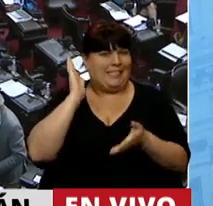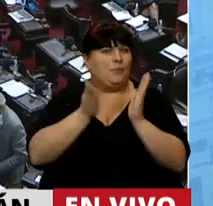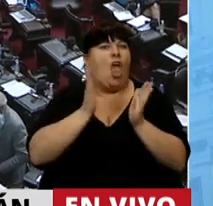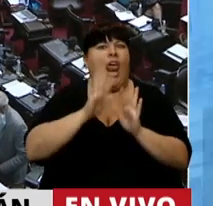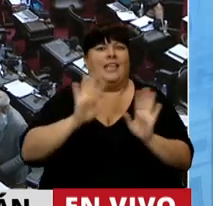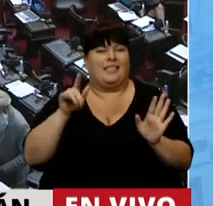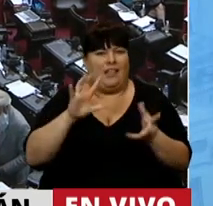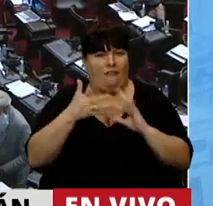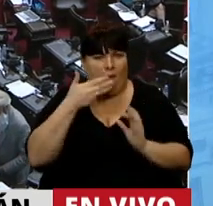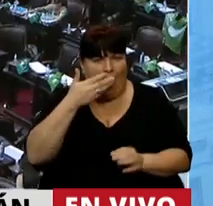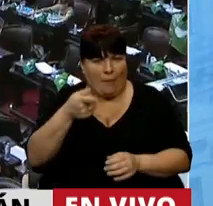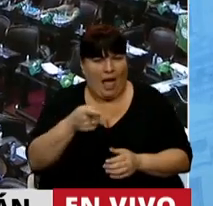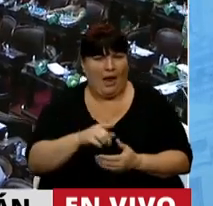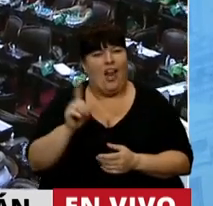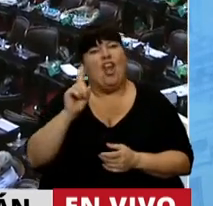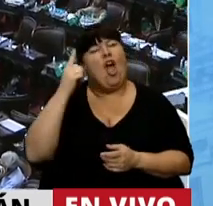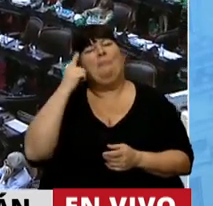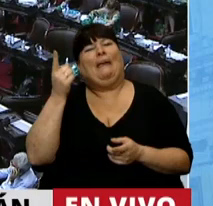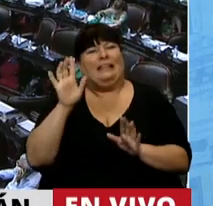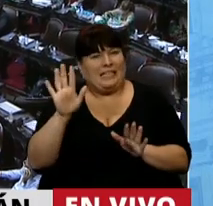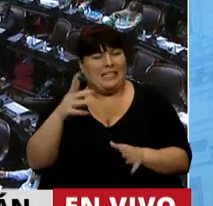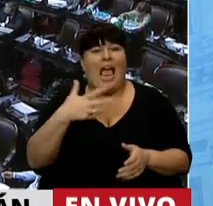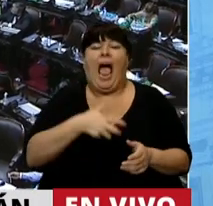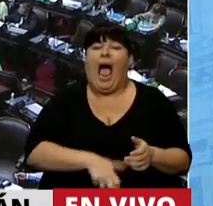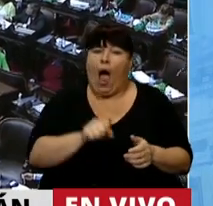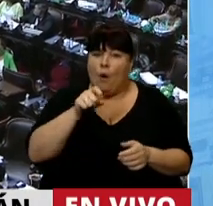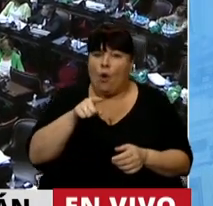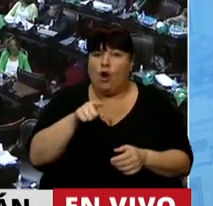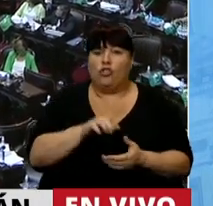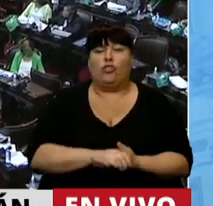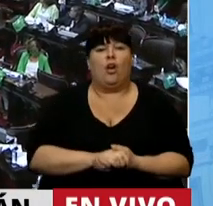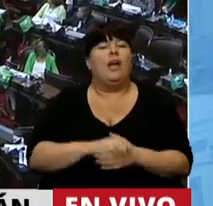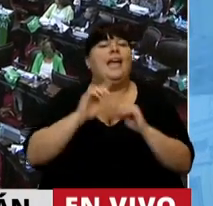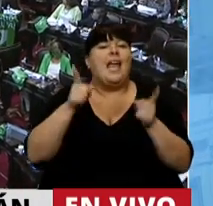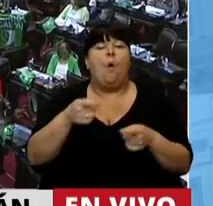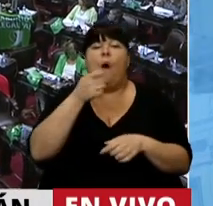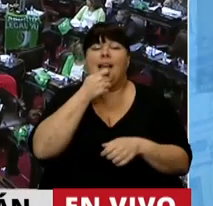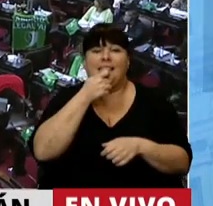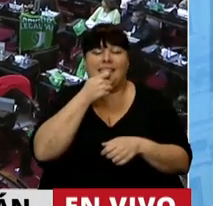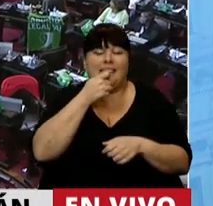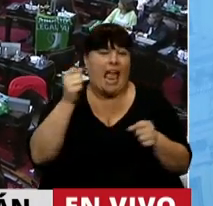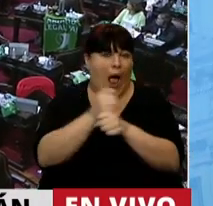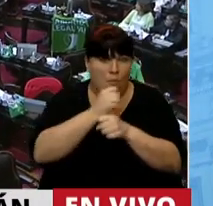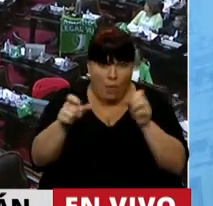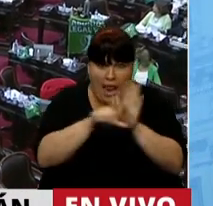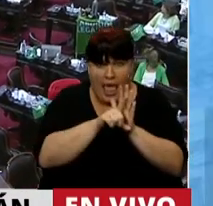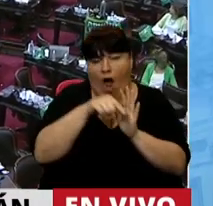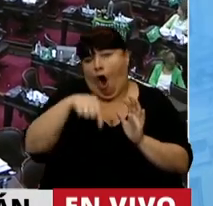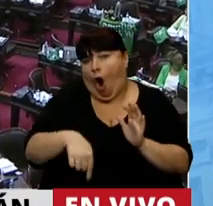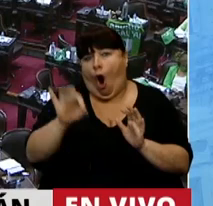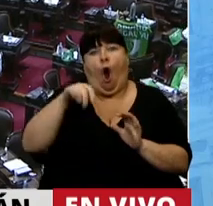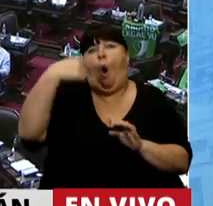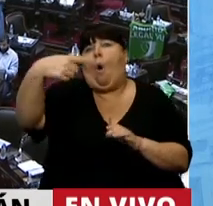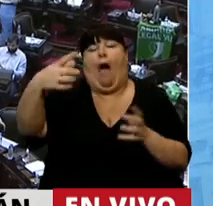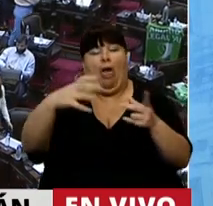sin precedentes. No nos engañemos. El aborto, por más que salga ley hoy o